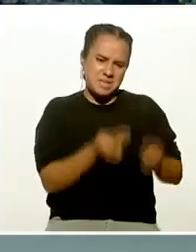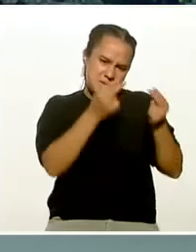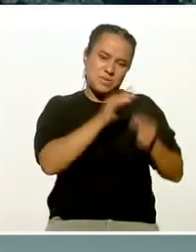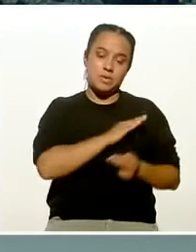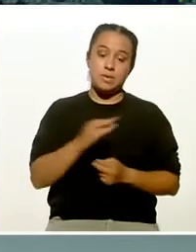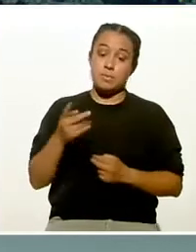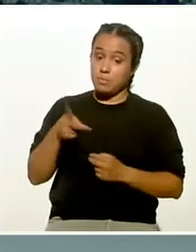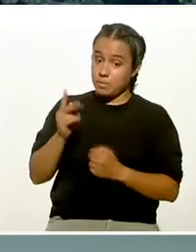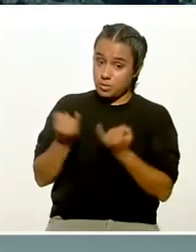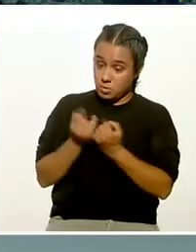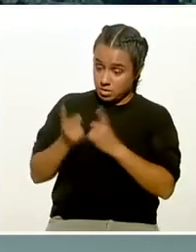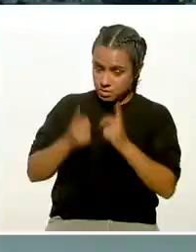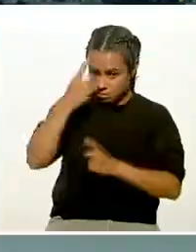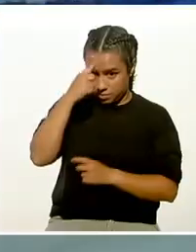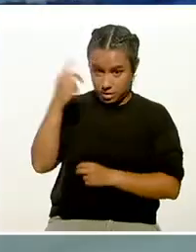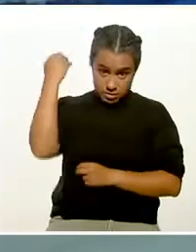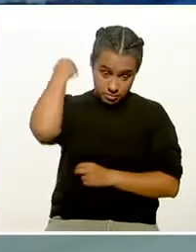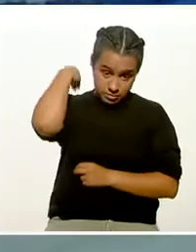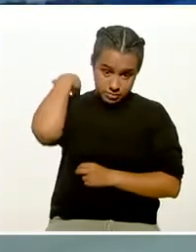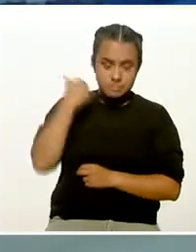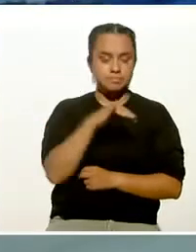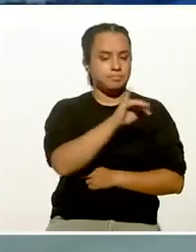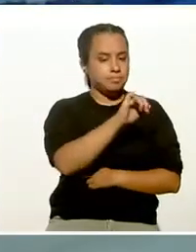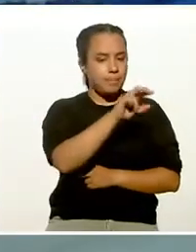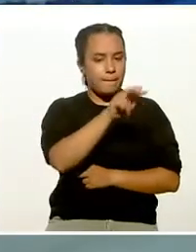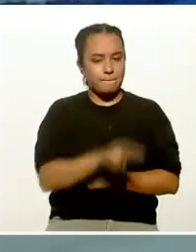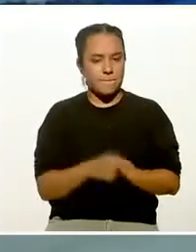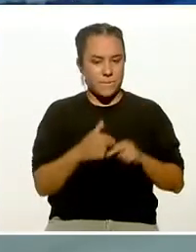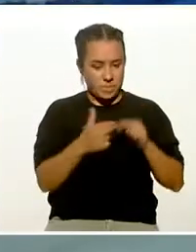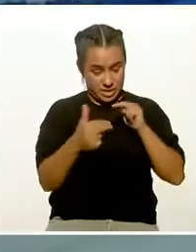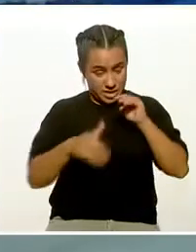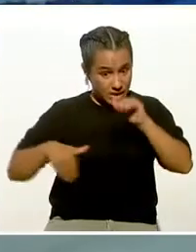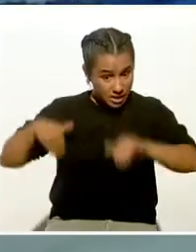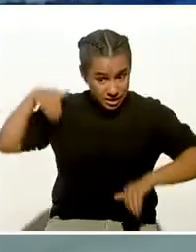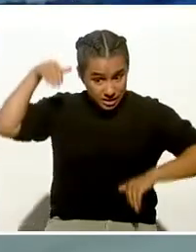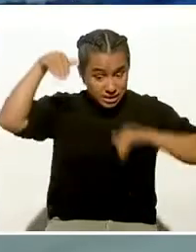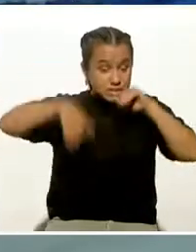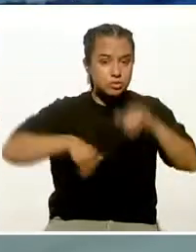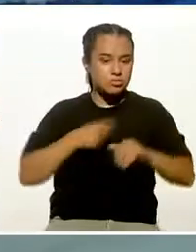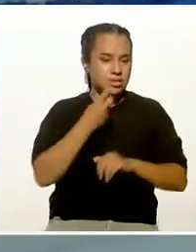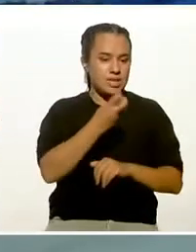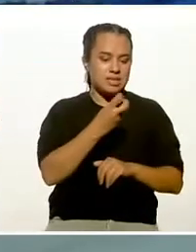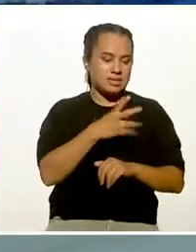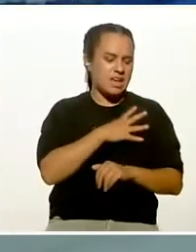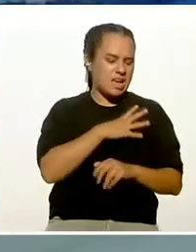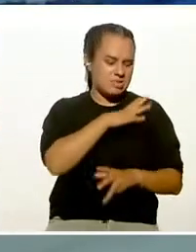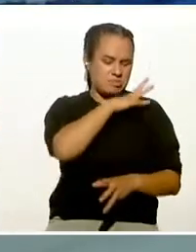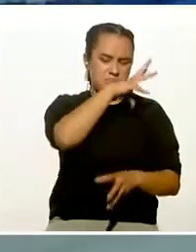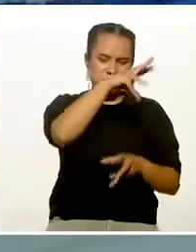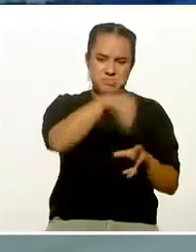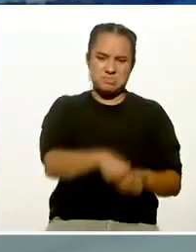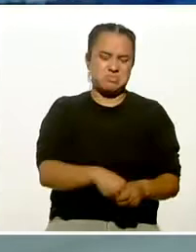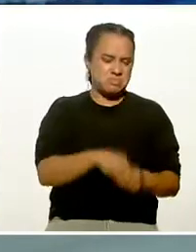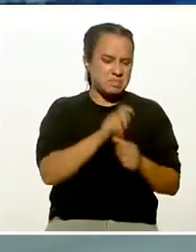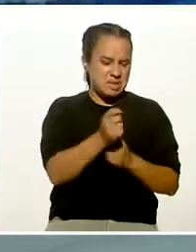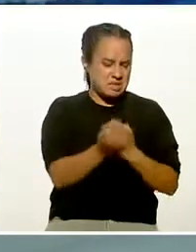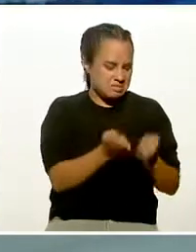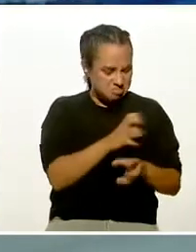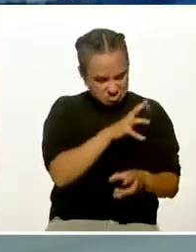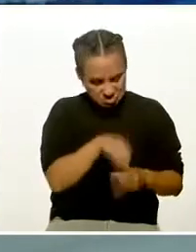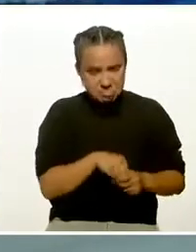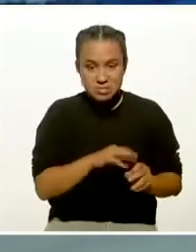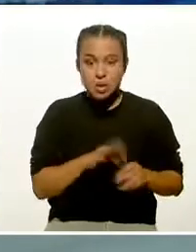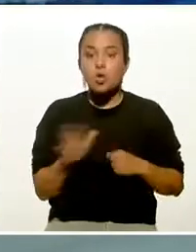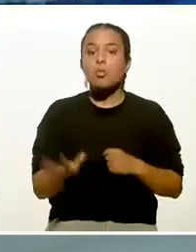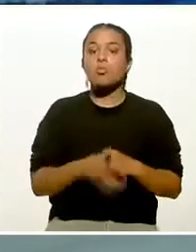pulmones. Sí, así es. La natación es un ejercicio muy completo, porque implica que yo estoy